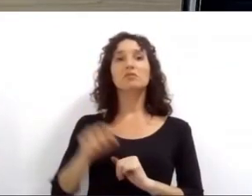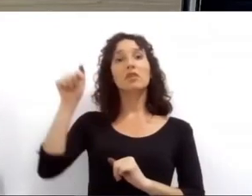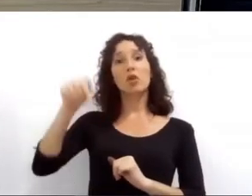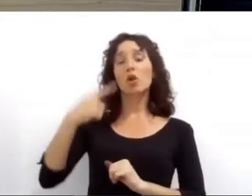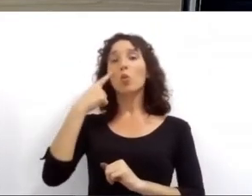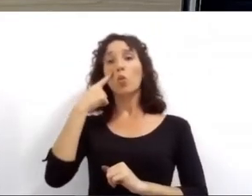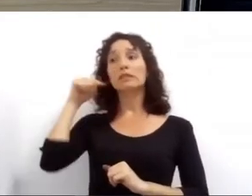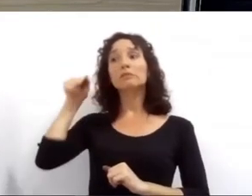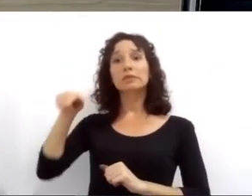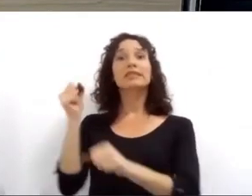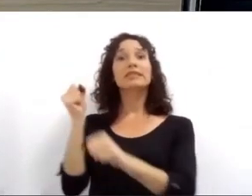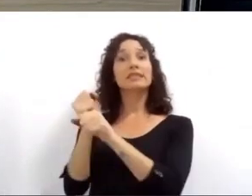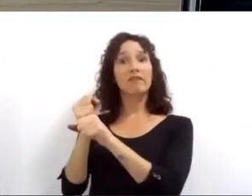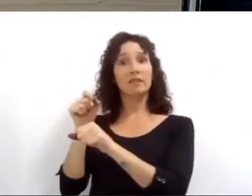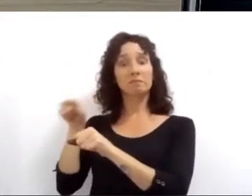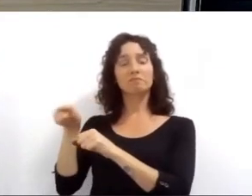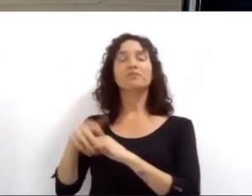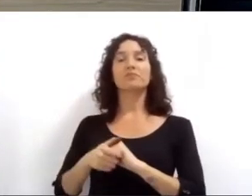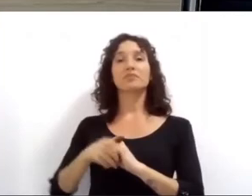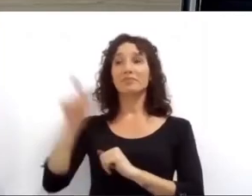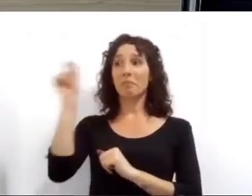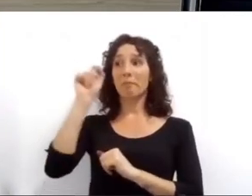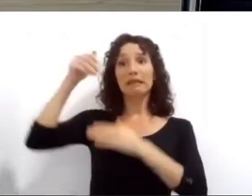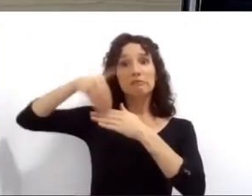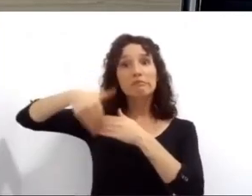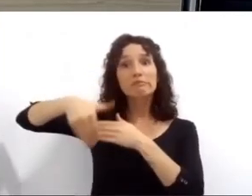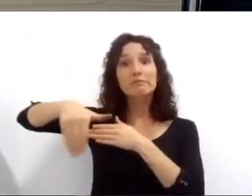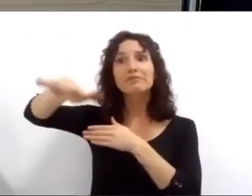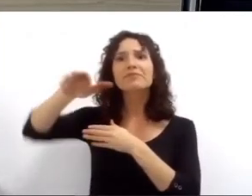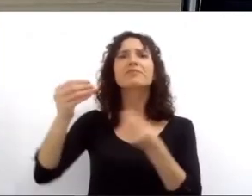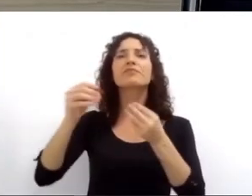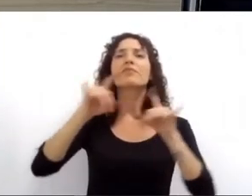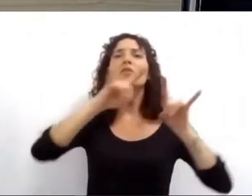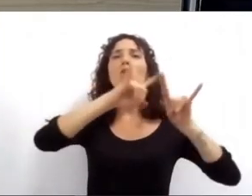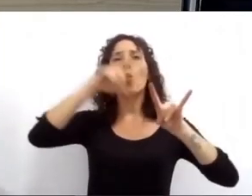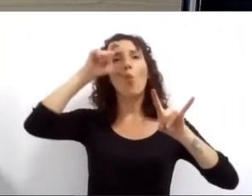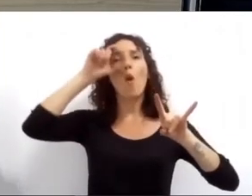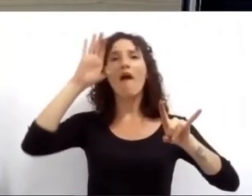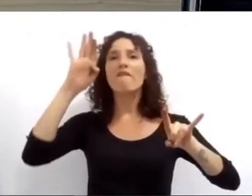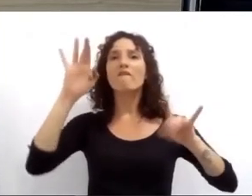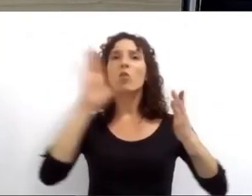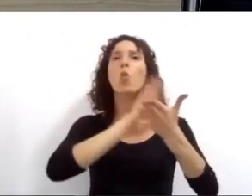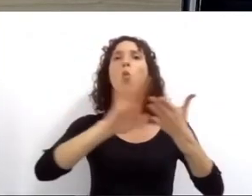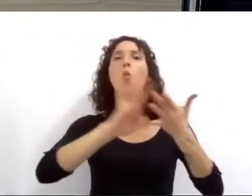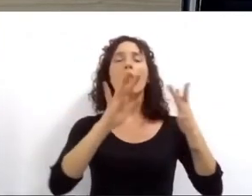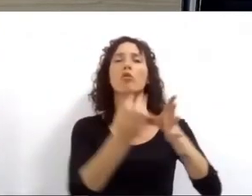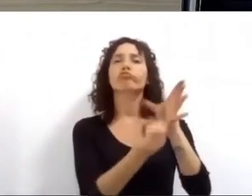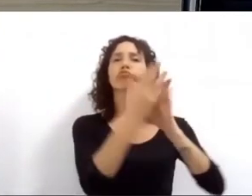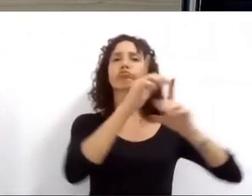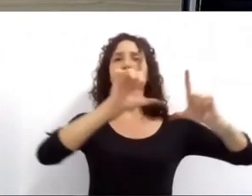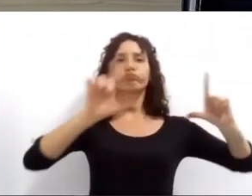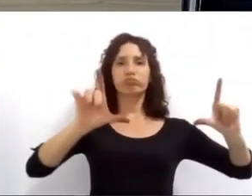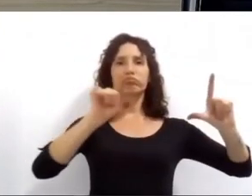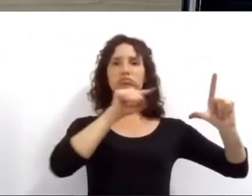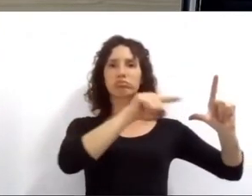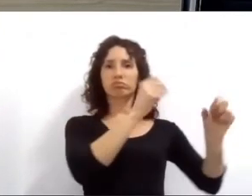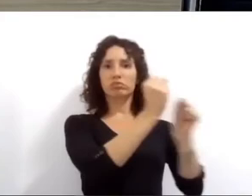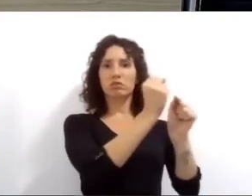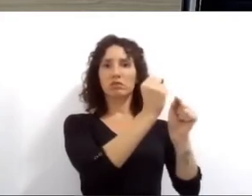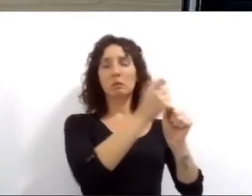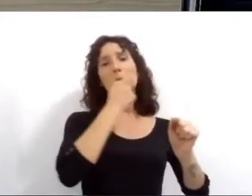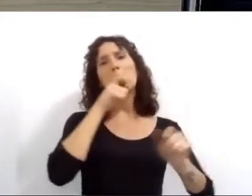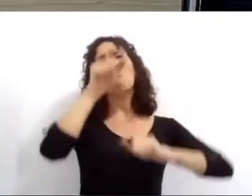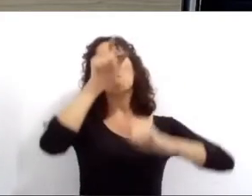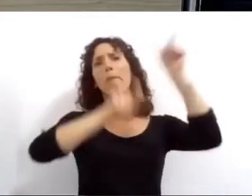presentar en los próximos meses una nueva plataforma web pensada principalmente como un espacio digital de trámites y atención al vecino